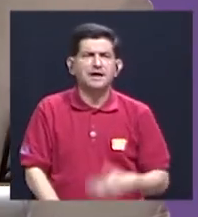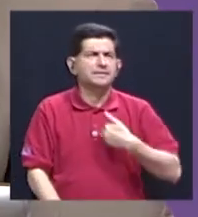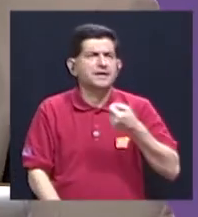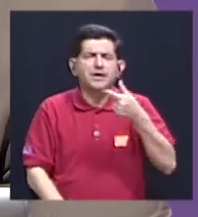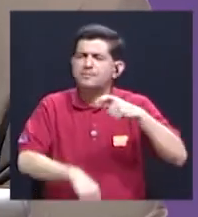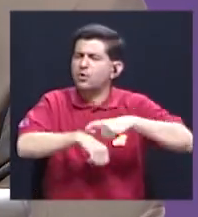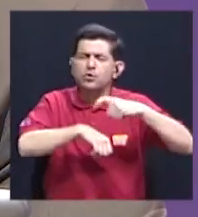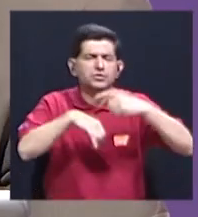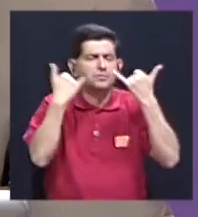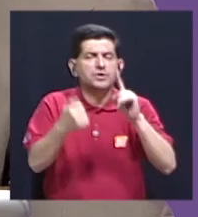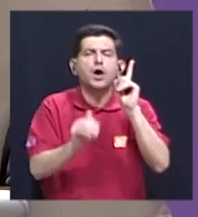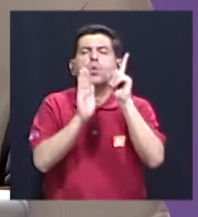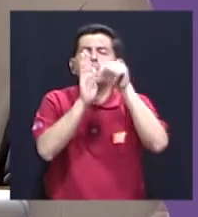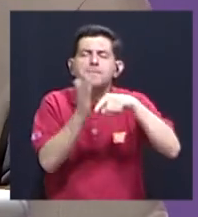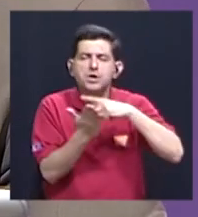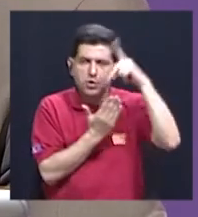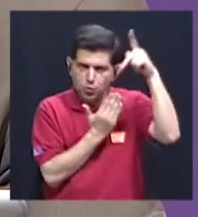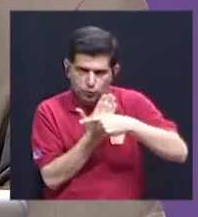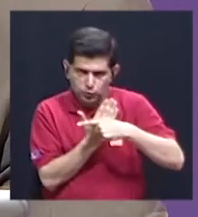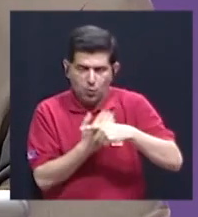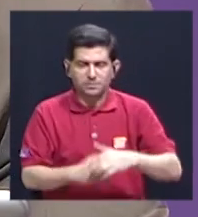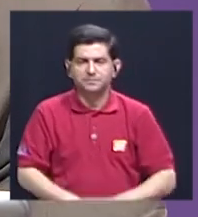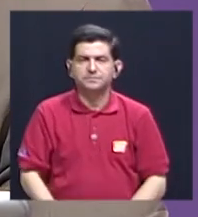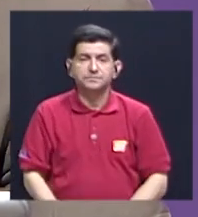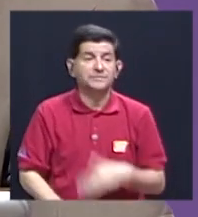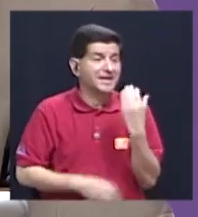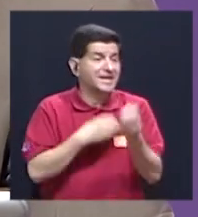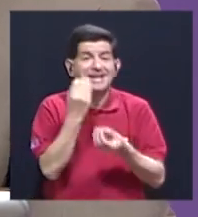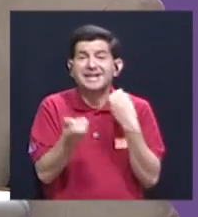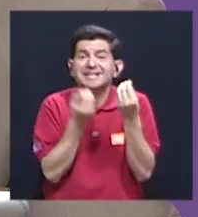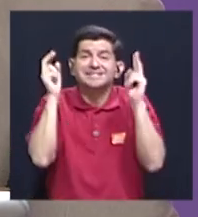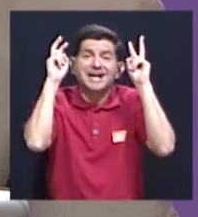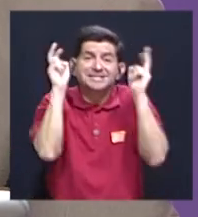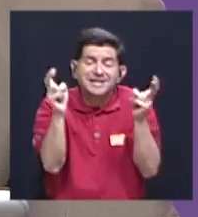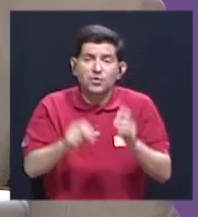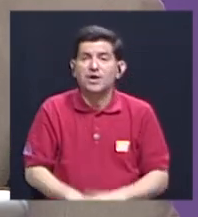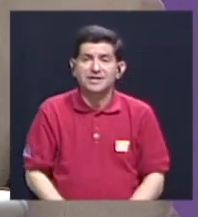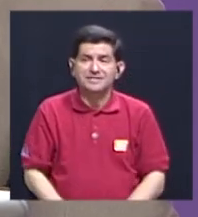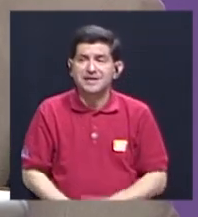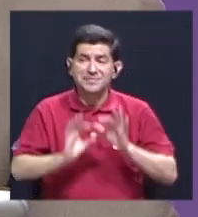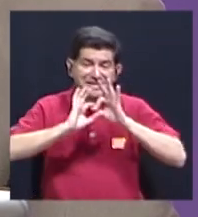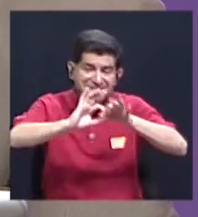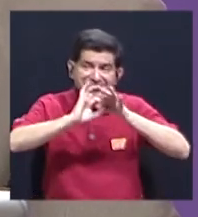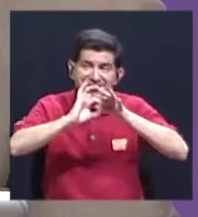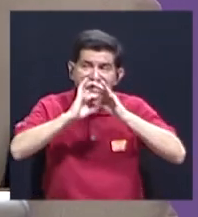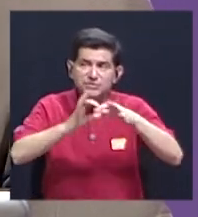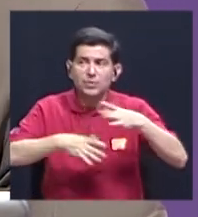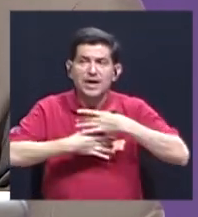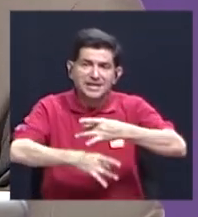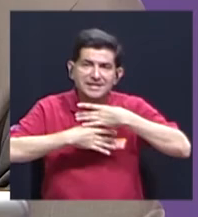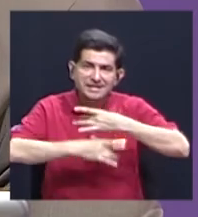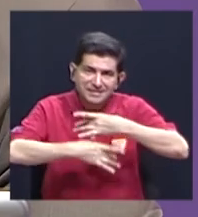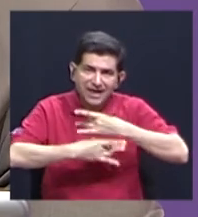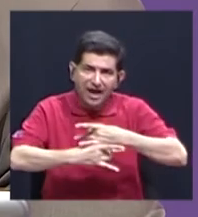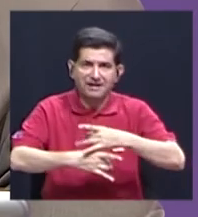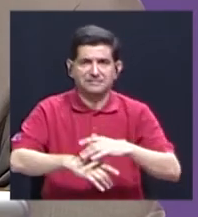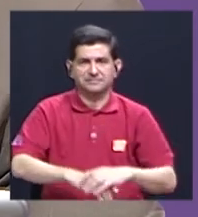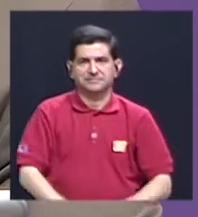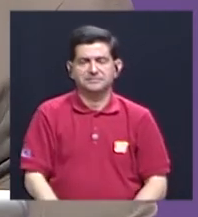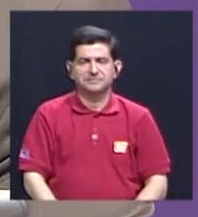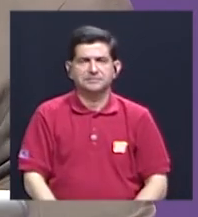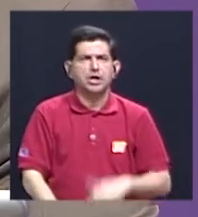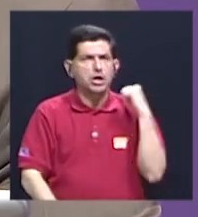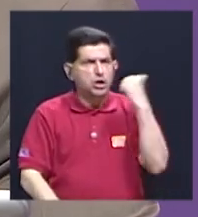muy poquito ya, nos queda un minuto de programa. ¿Qué vamos a hacer con el tema de sexualidad, que me parece que es muy interesante? ¿Y